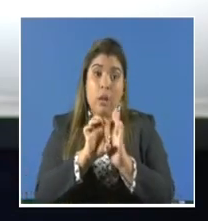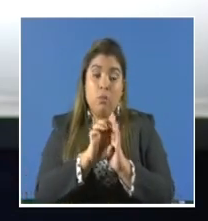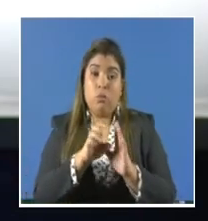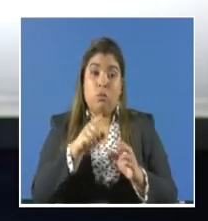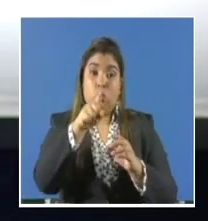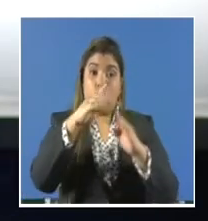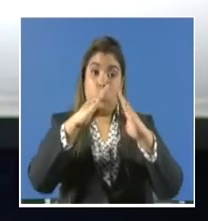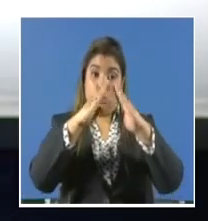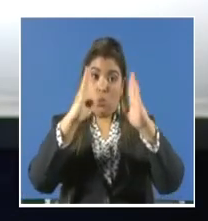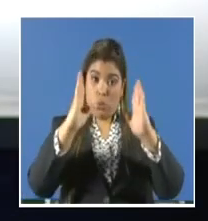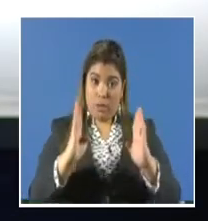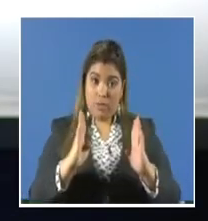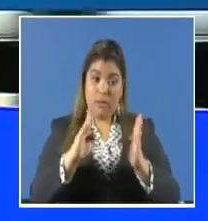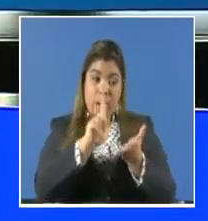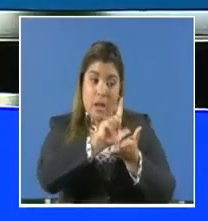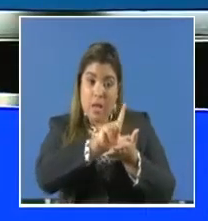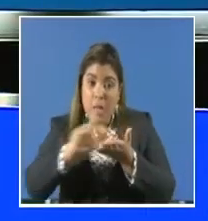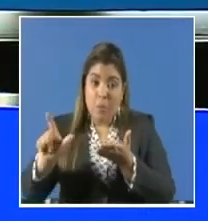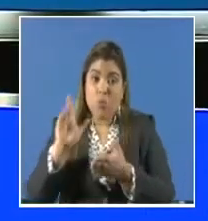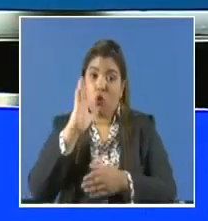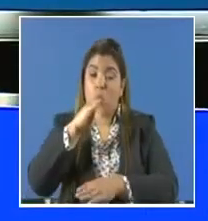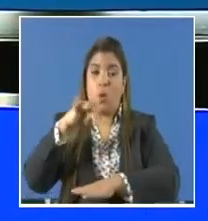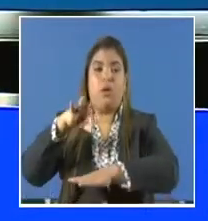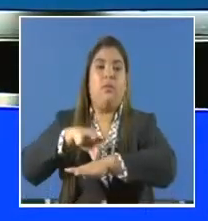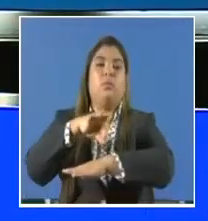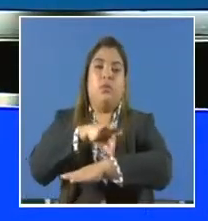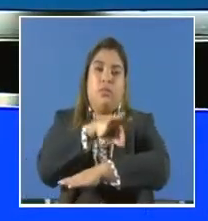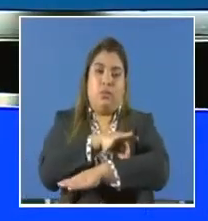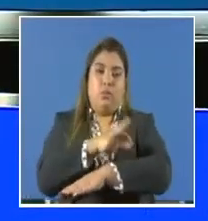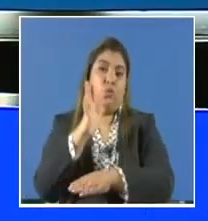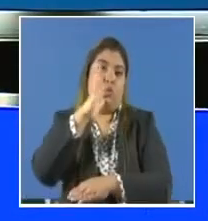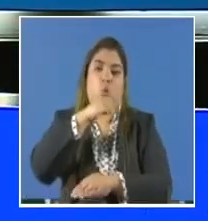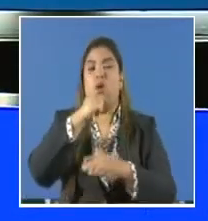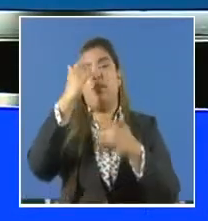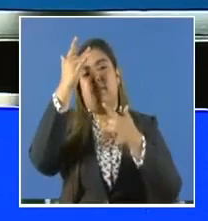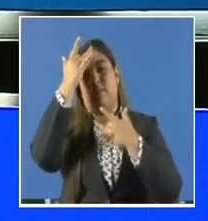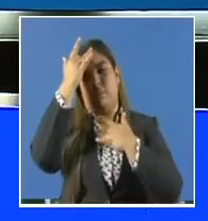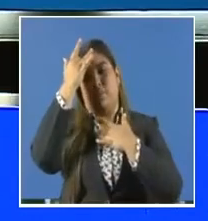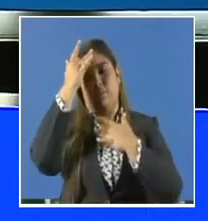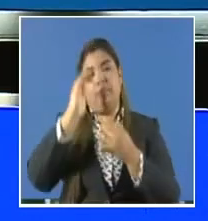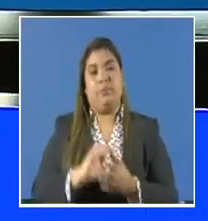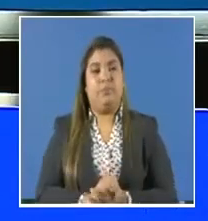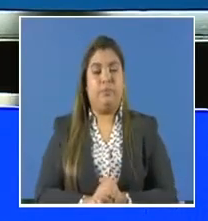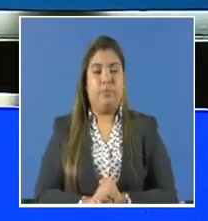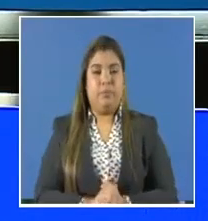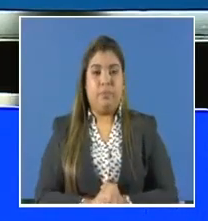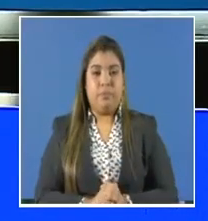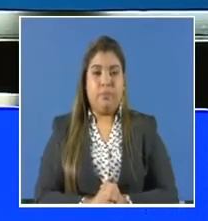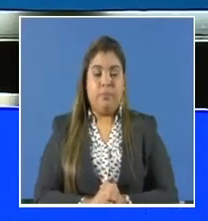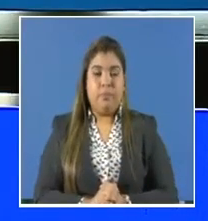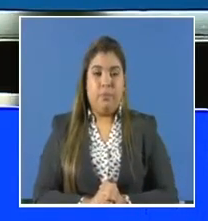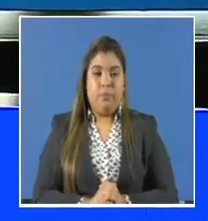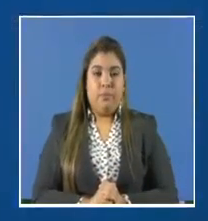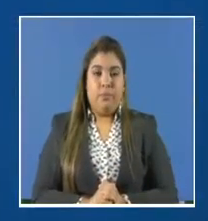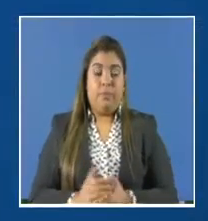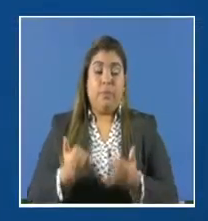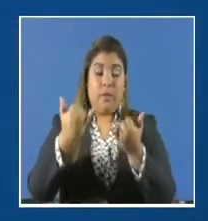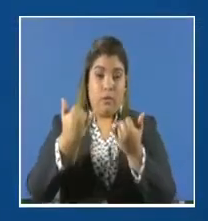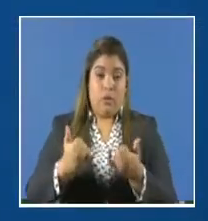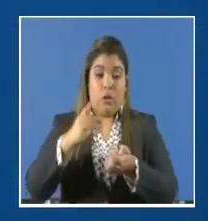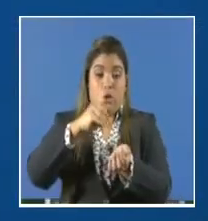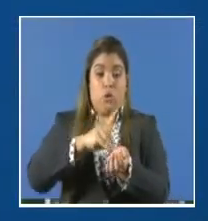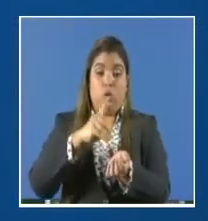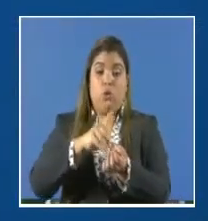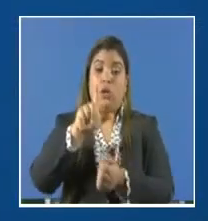no hay dengues. Buenas tardes. Gracias, doctora Nadia Porcel. Ahora sí, la doctora